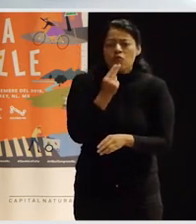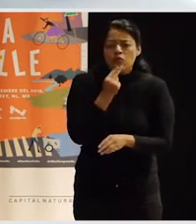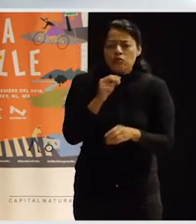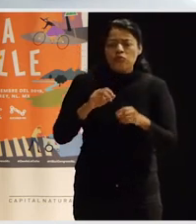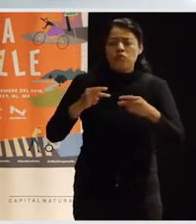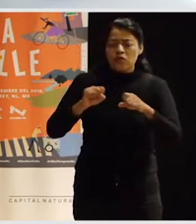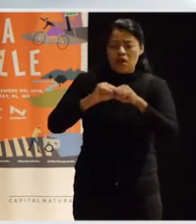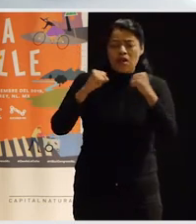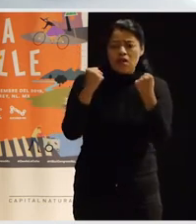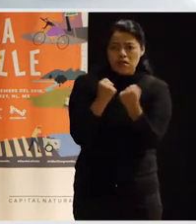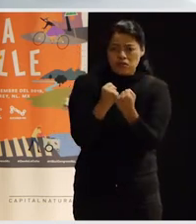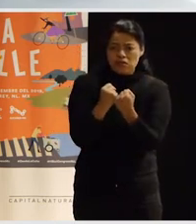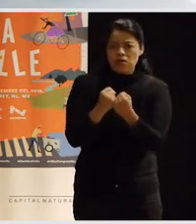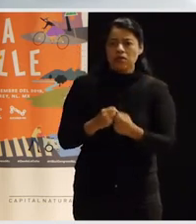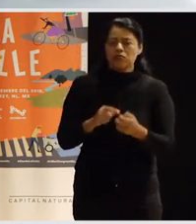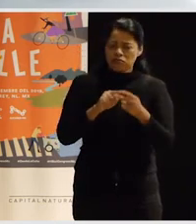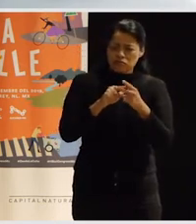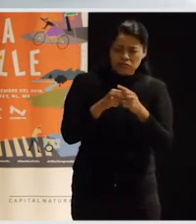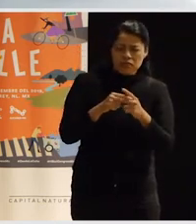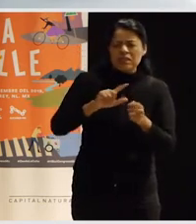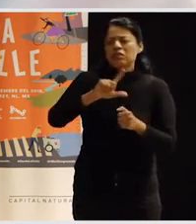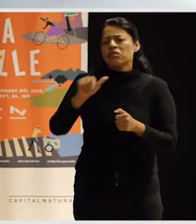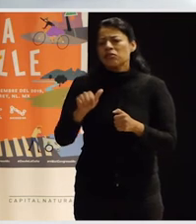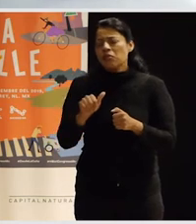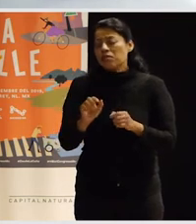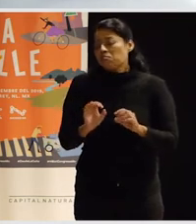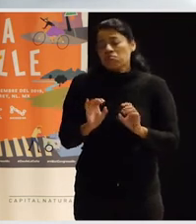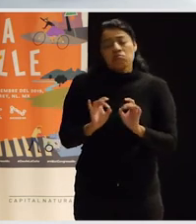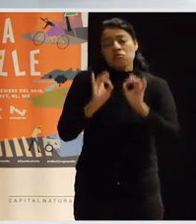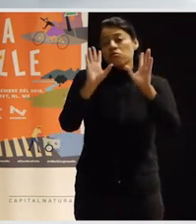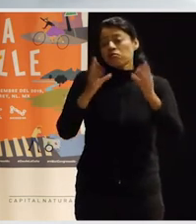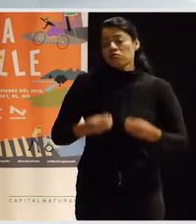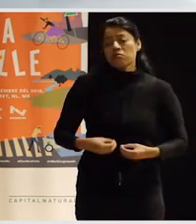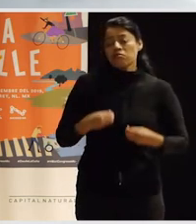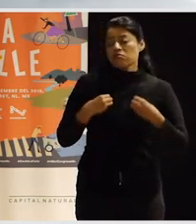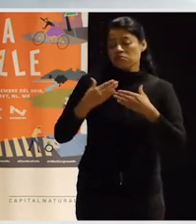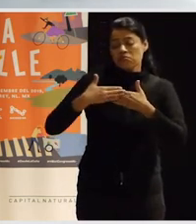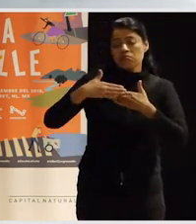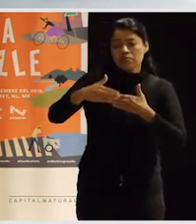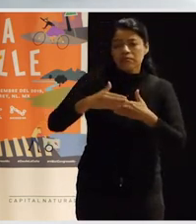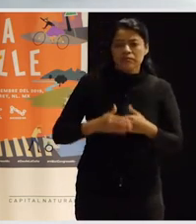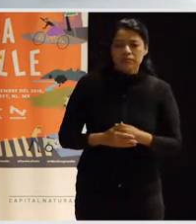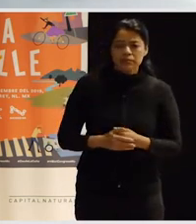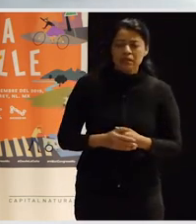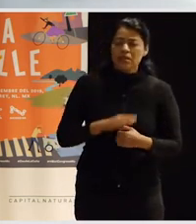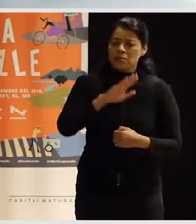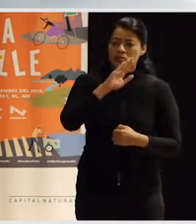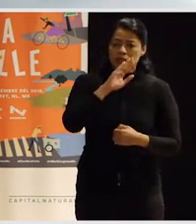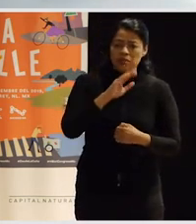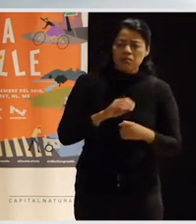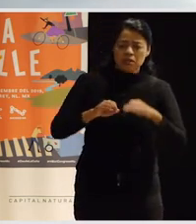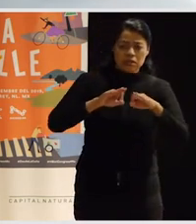Entonces, veremos un poco por ahí. Luego las casualidades de la vida hicieron que una amiga de mi madre, que